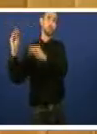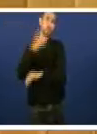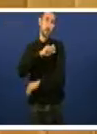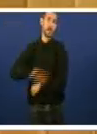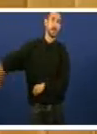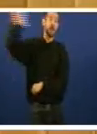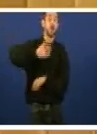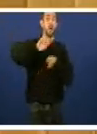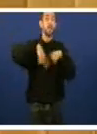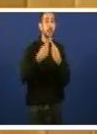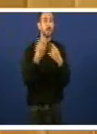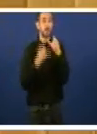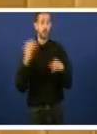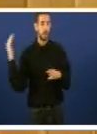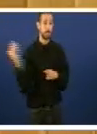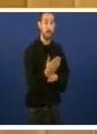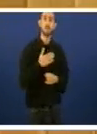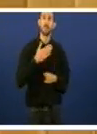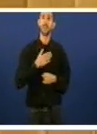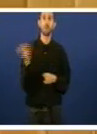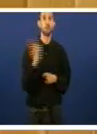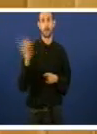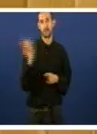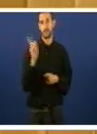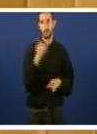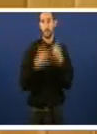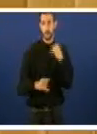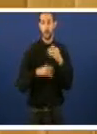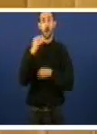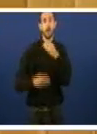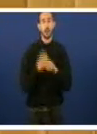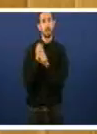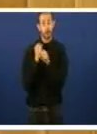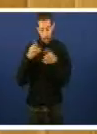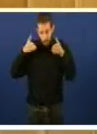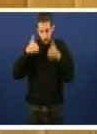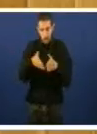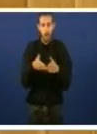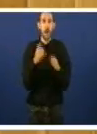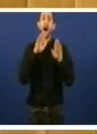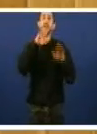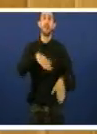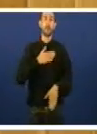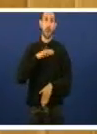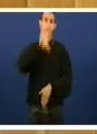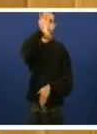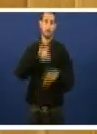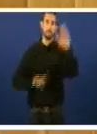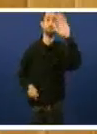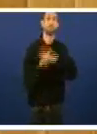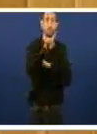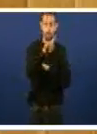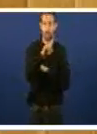de familias que non eran as súas propietarias en facer ademais que traballasen a prol do país. Que sucedeu?